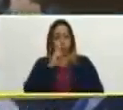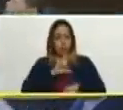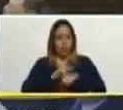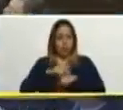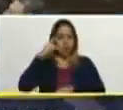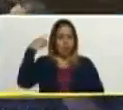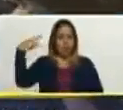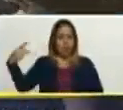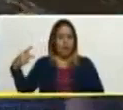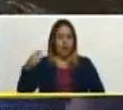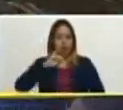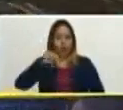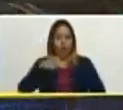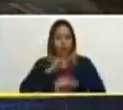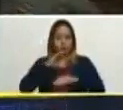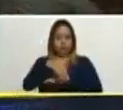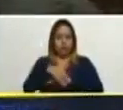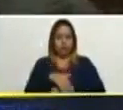Jorge Rodríguez Gómez,